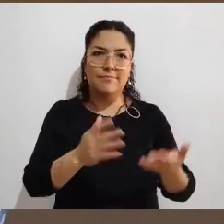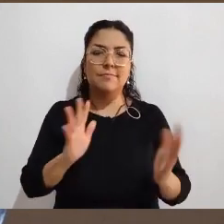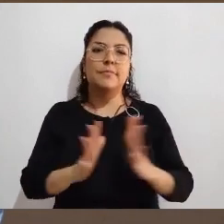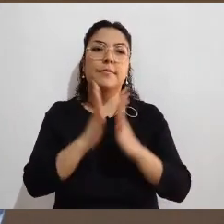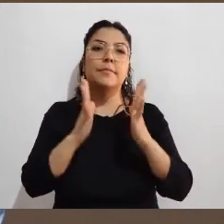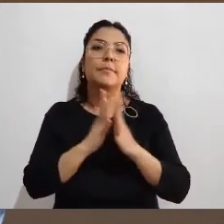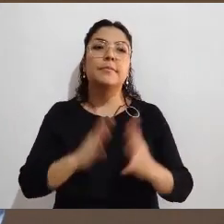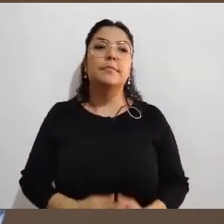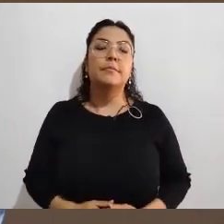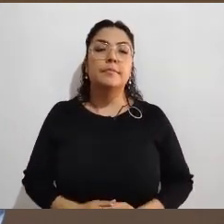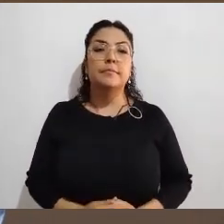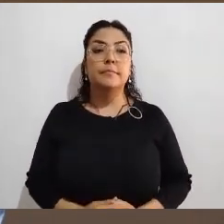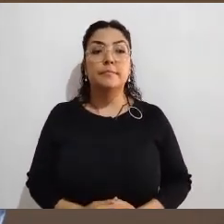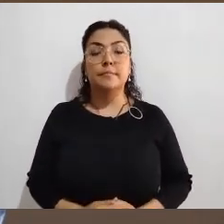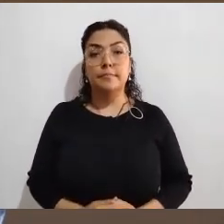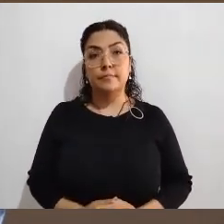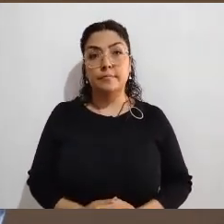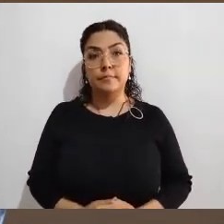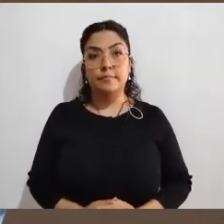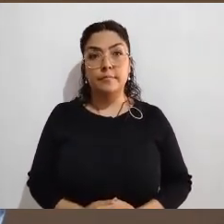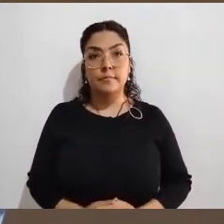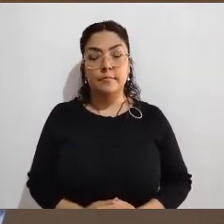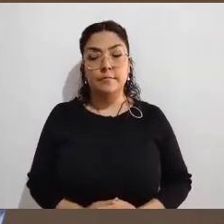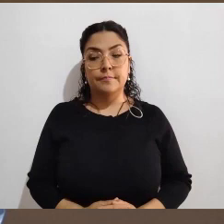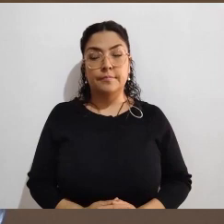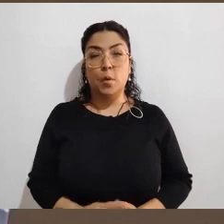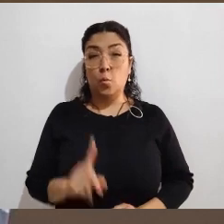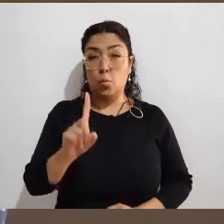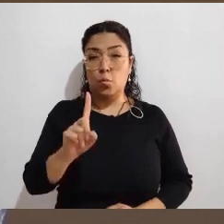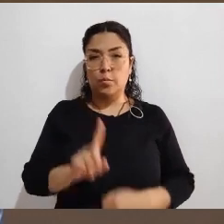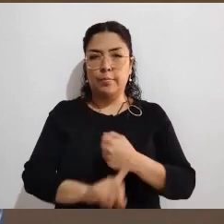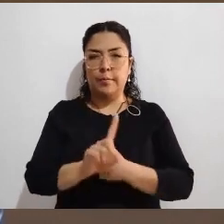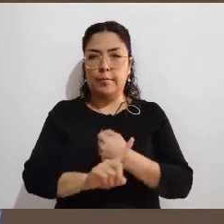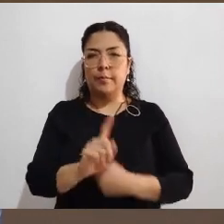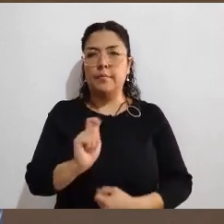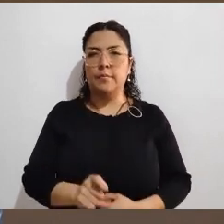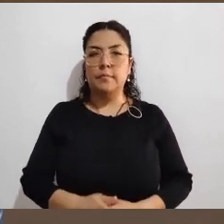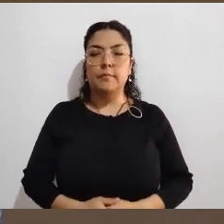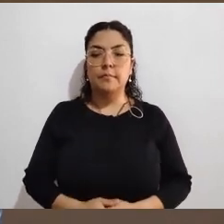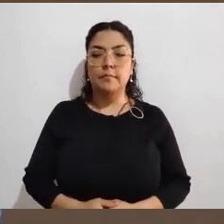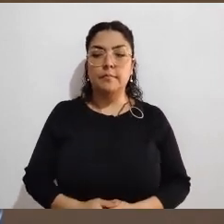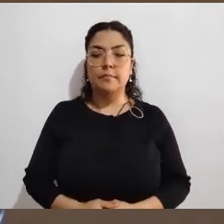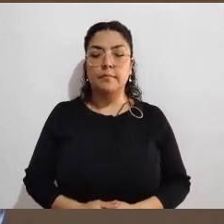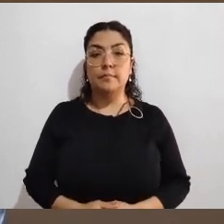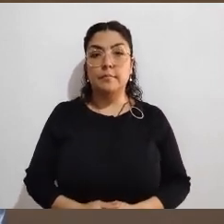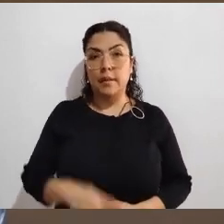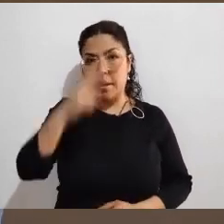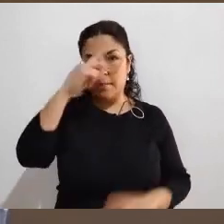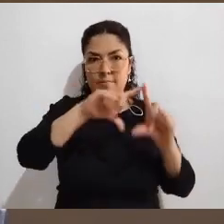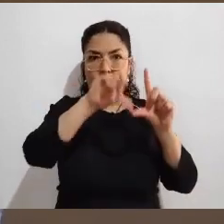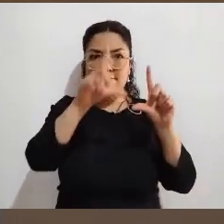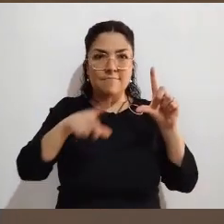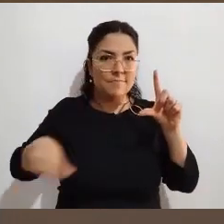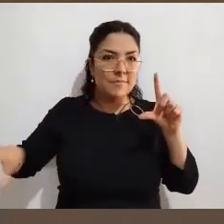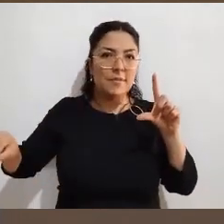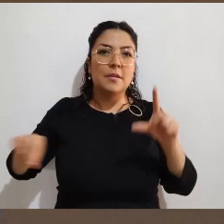la puedes hacer sin ningún problema. El único inconveniente, obviamente, yo le comentaba también con otros compañeros, va a haber elecciones en